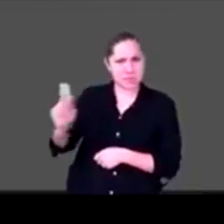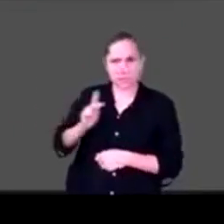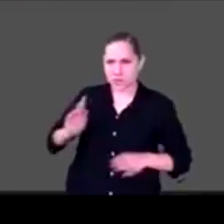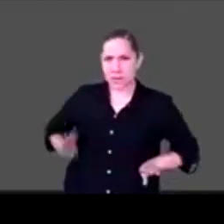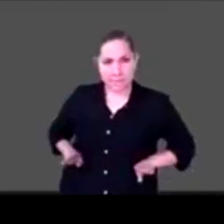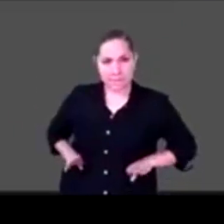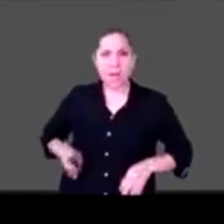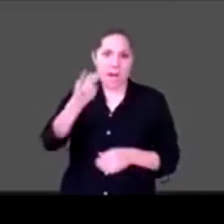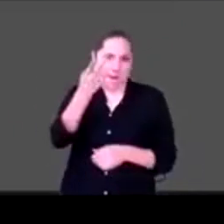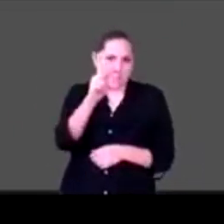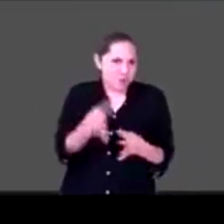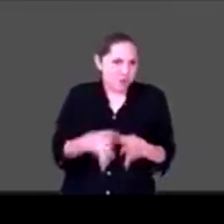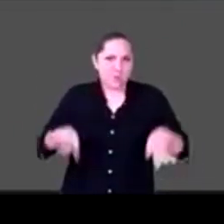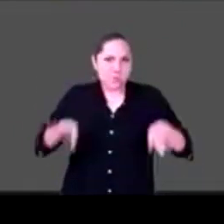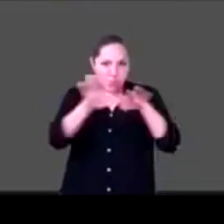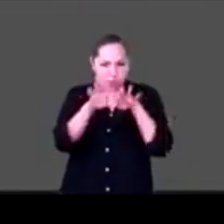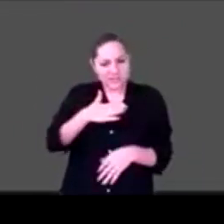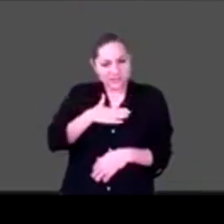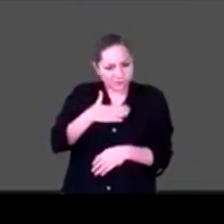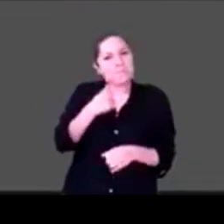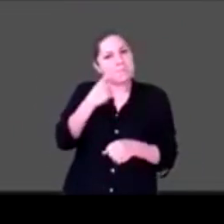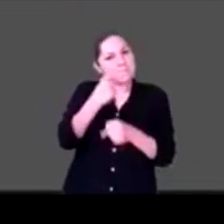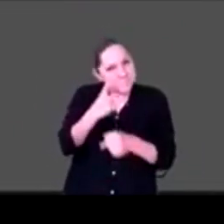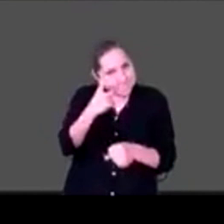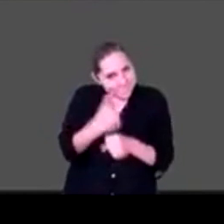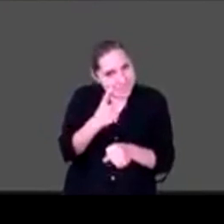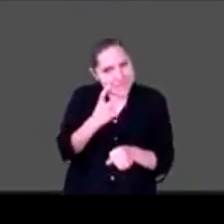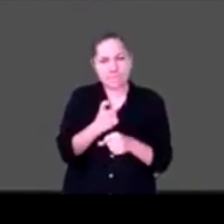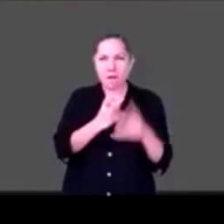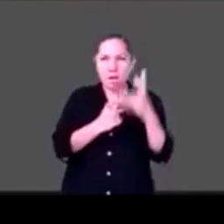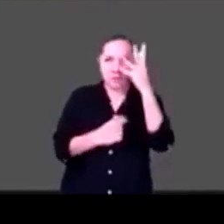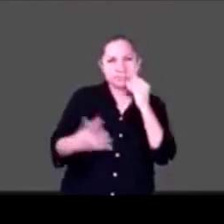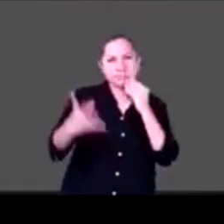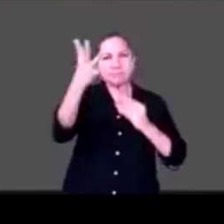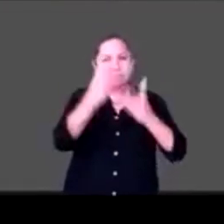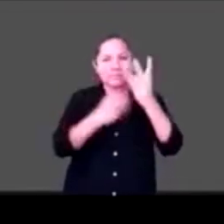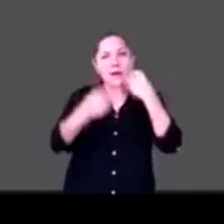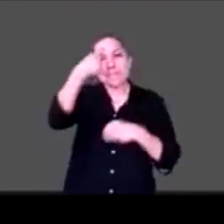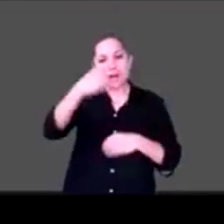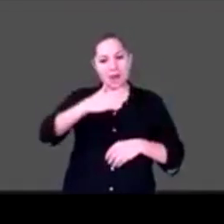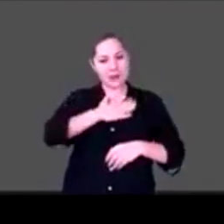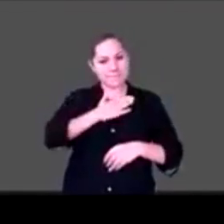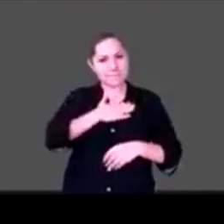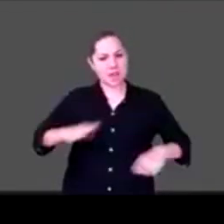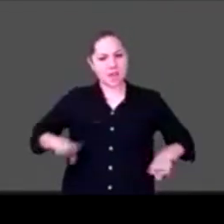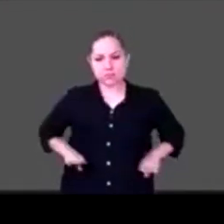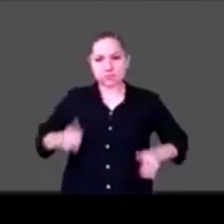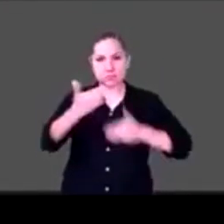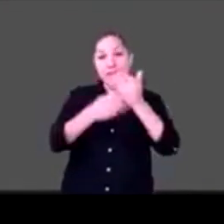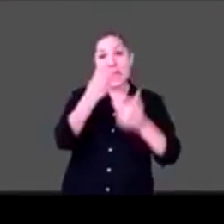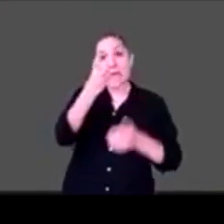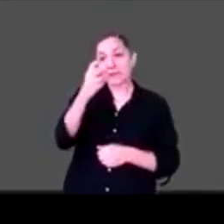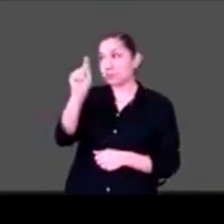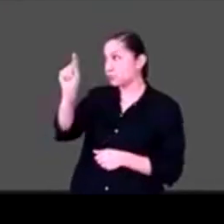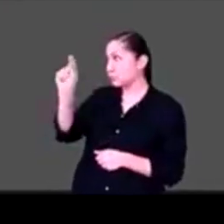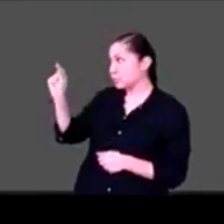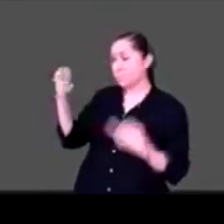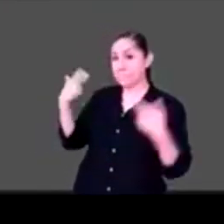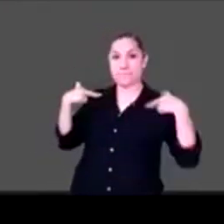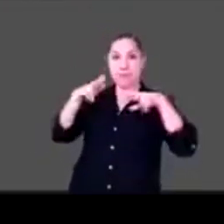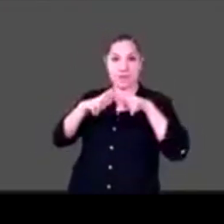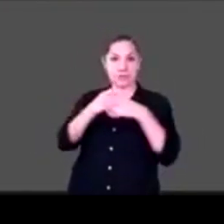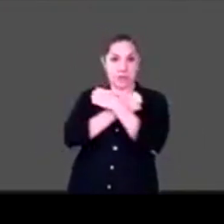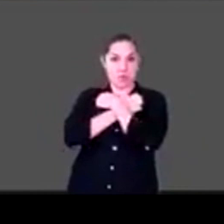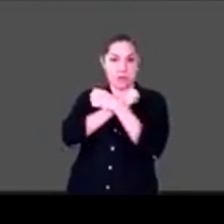conocimientos que nos pueden proporcionar esos maestros de educación especial para poder afrontar todas las